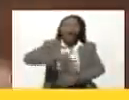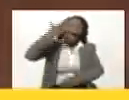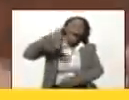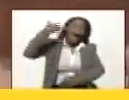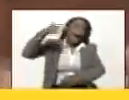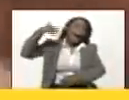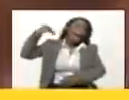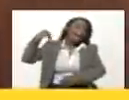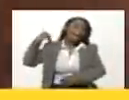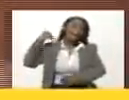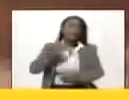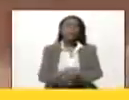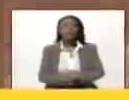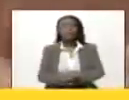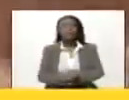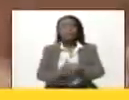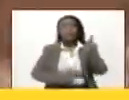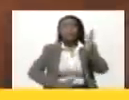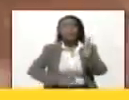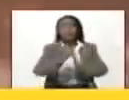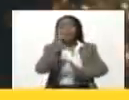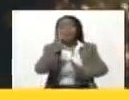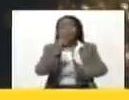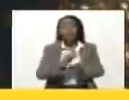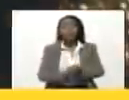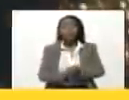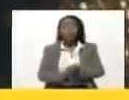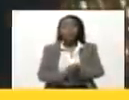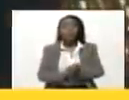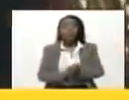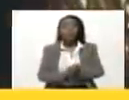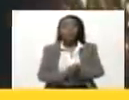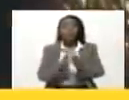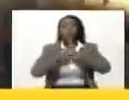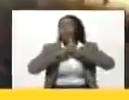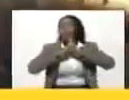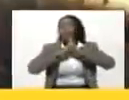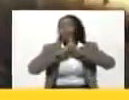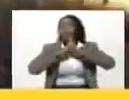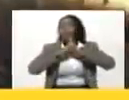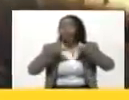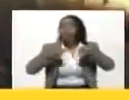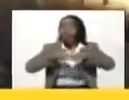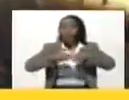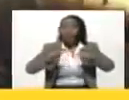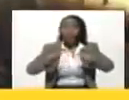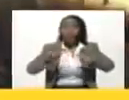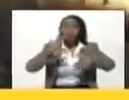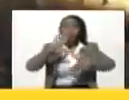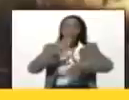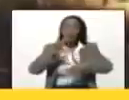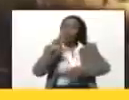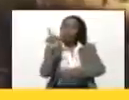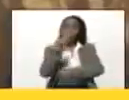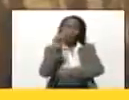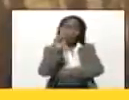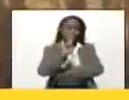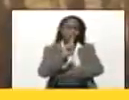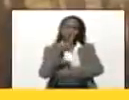que se han desarrollado en todo el continente, no solamente en el norte.